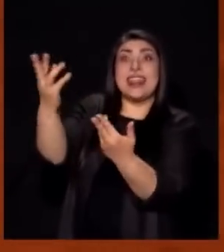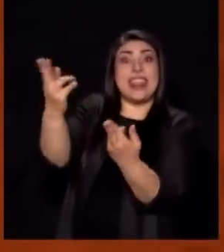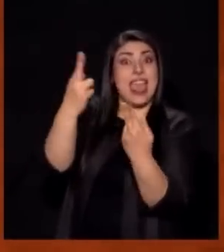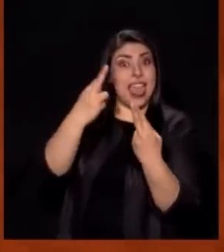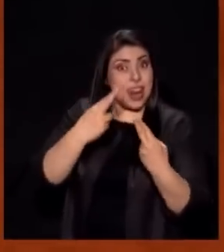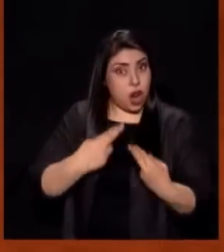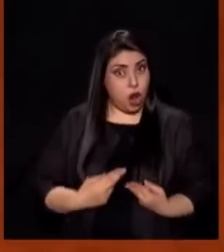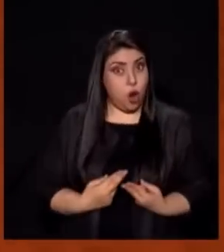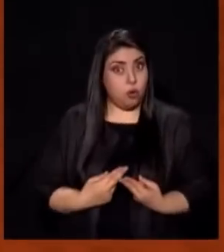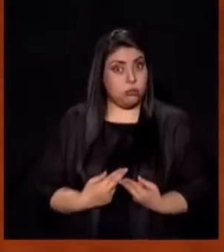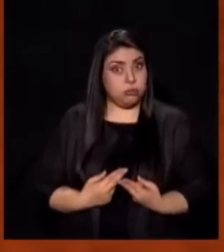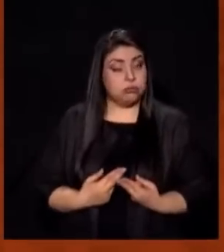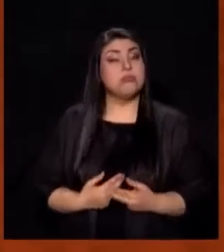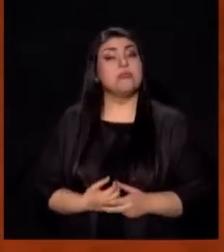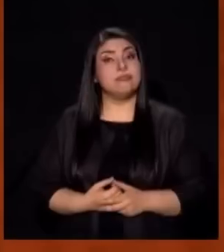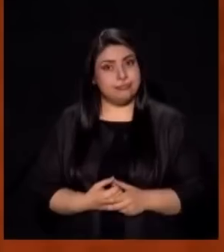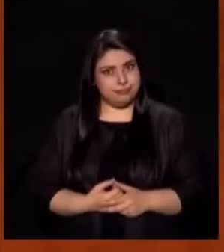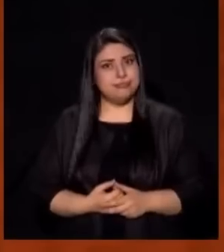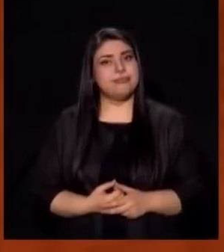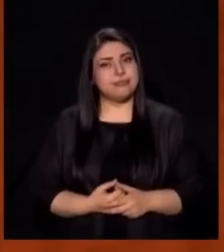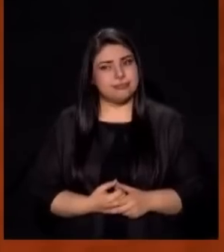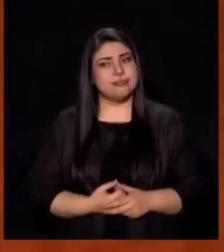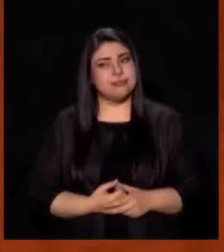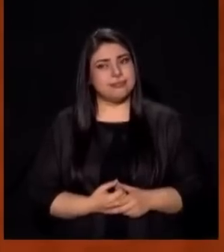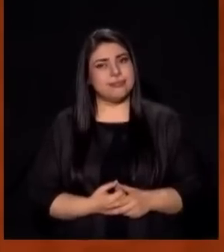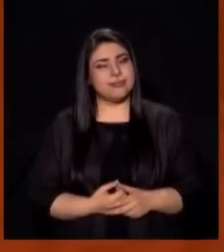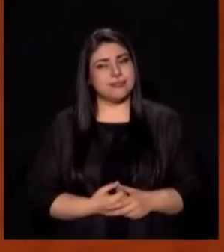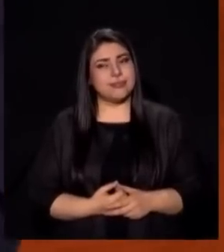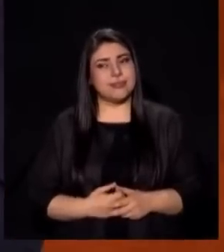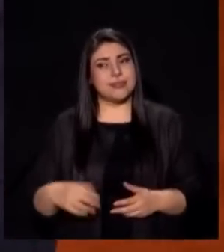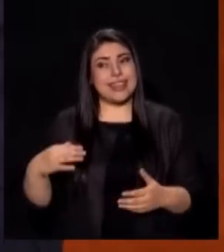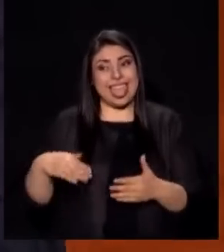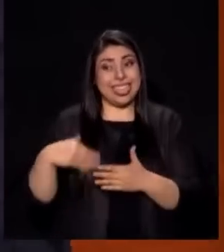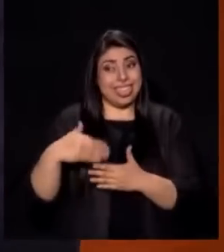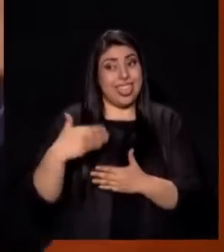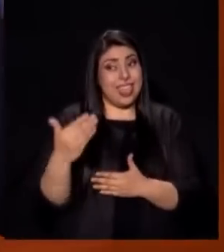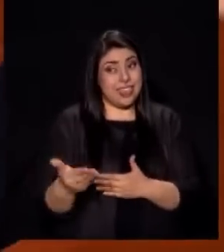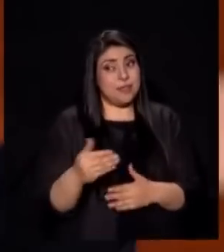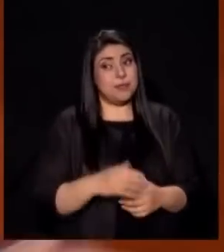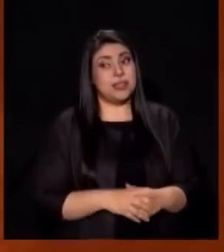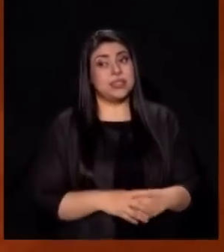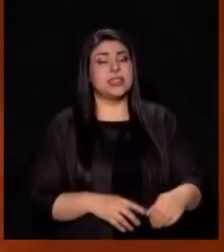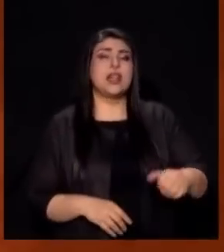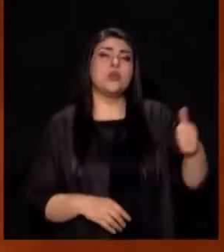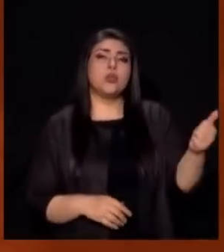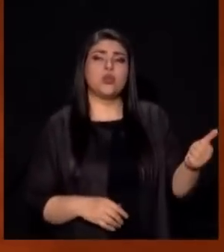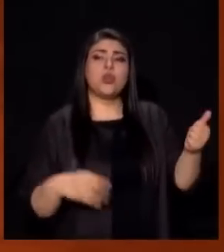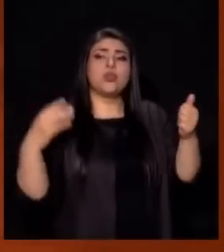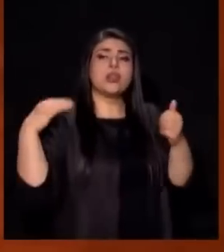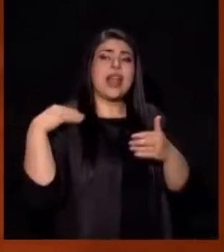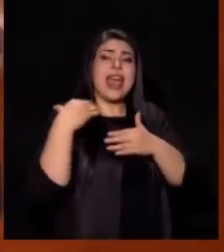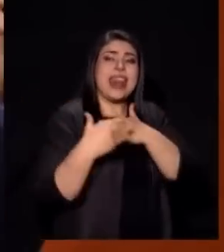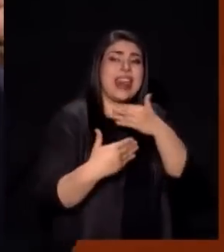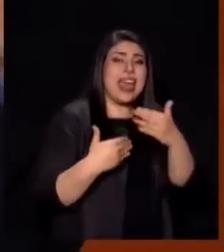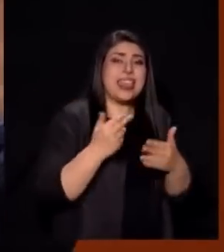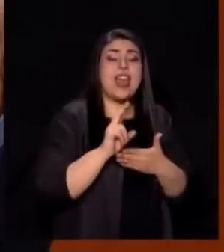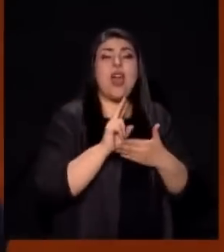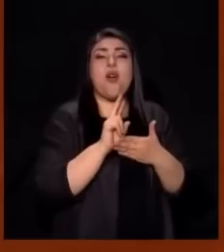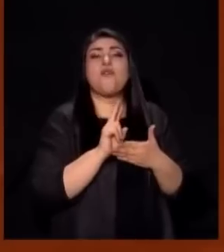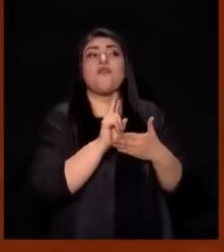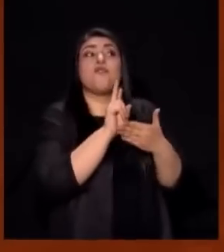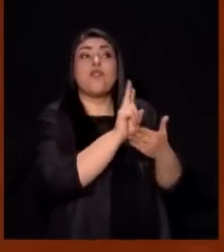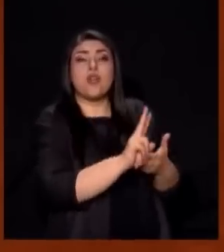forzoso Después existen los herederos voluntarios Son aquellos que el